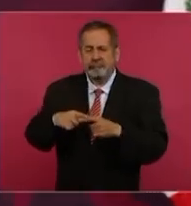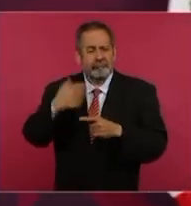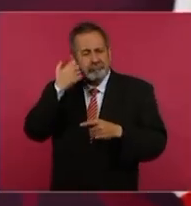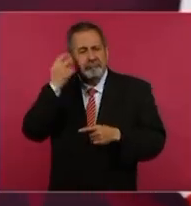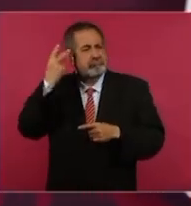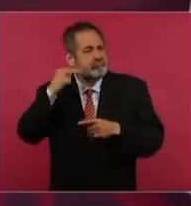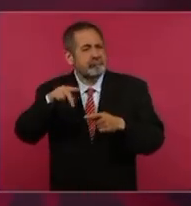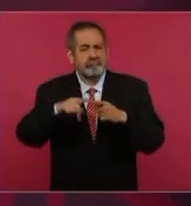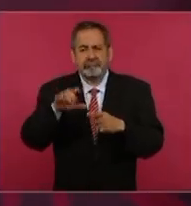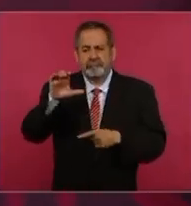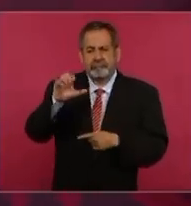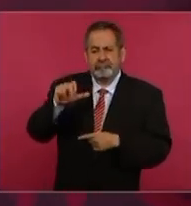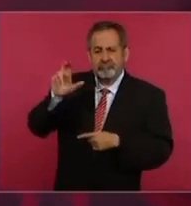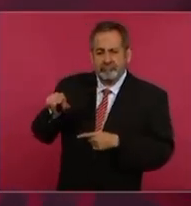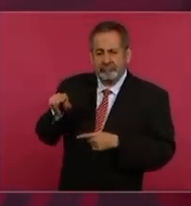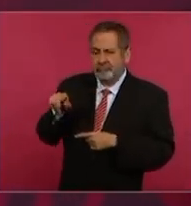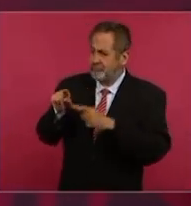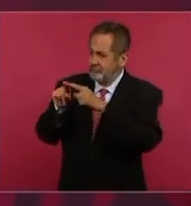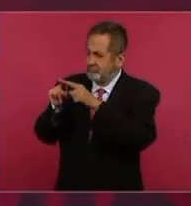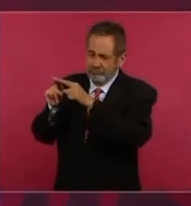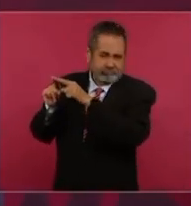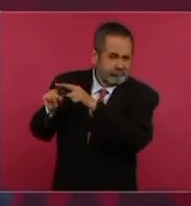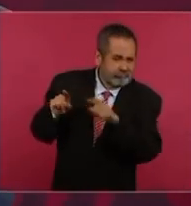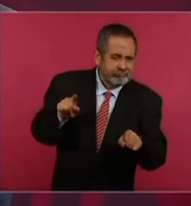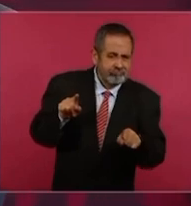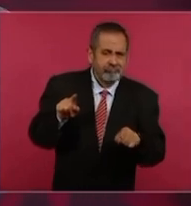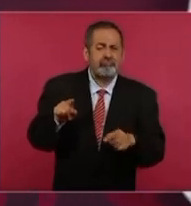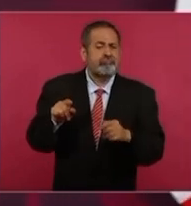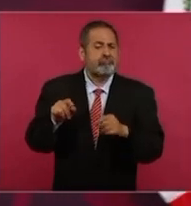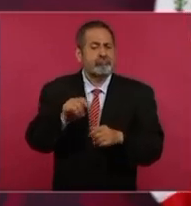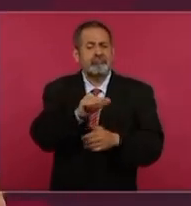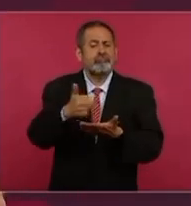hasta la Ciudad de México en tren,